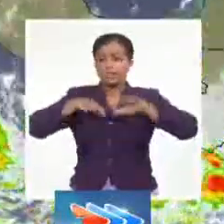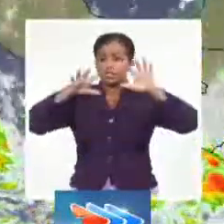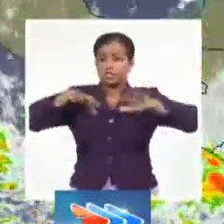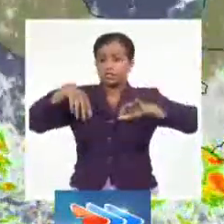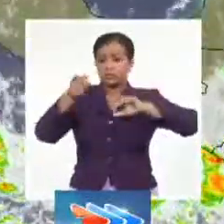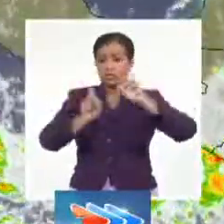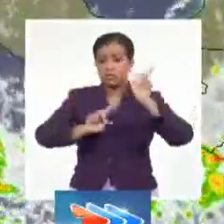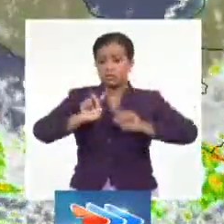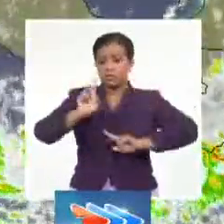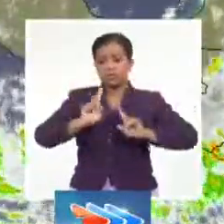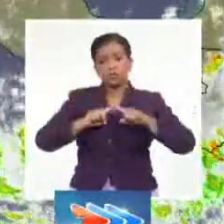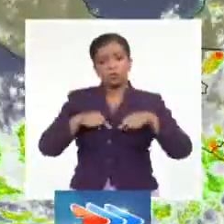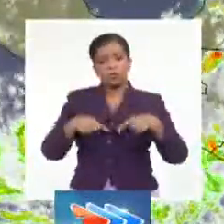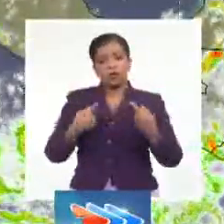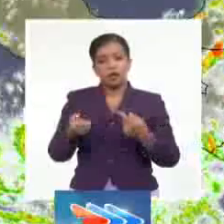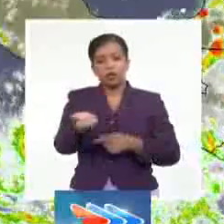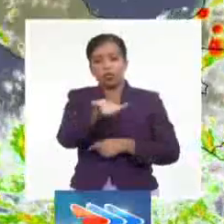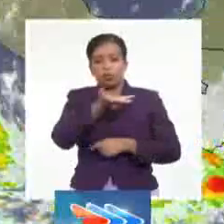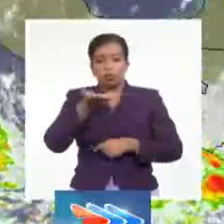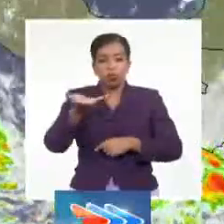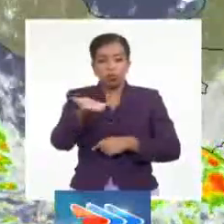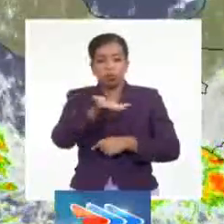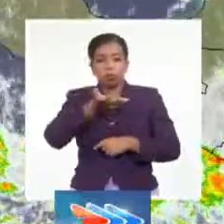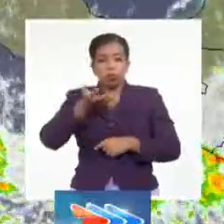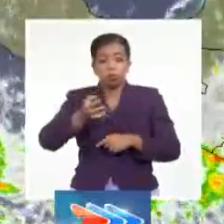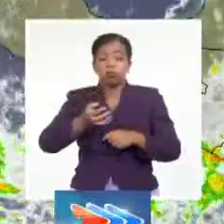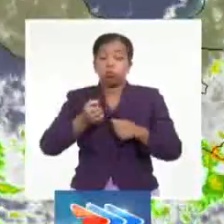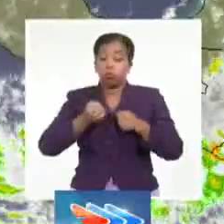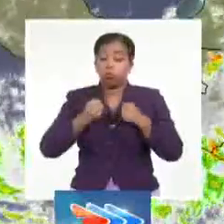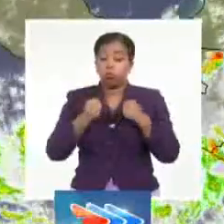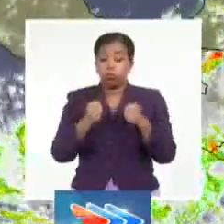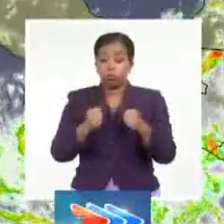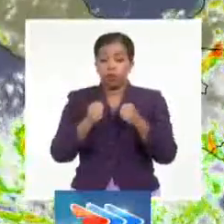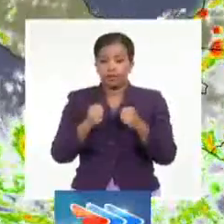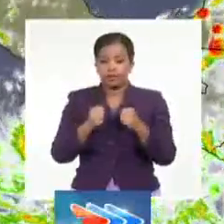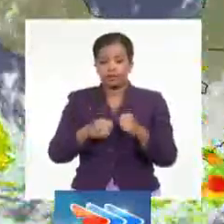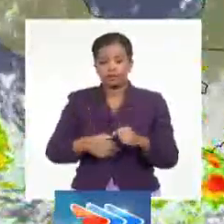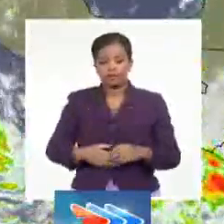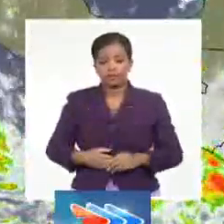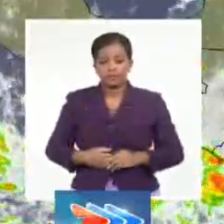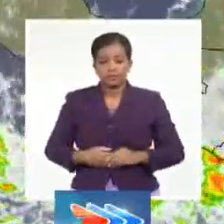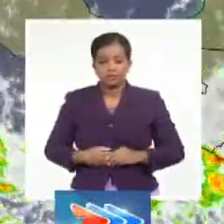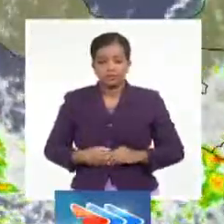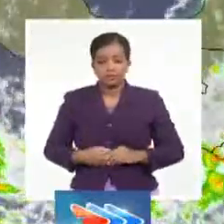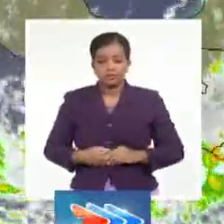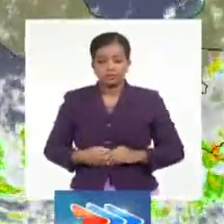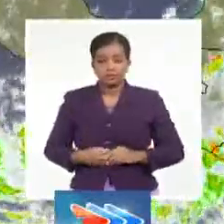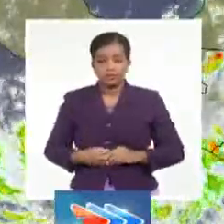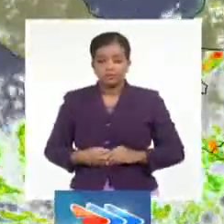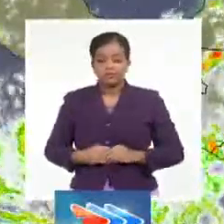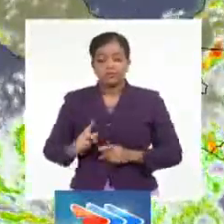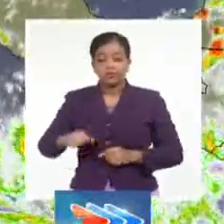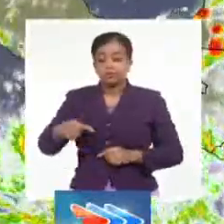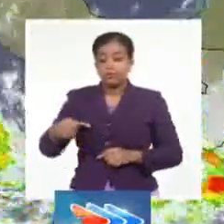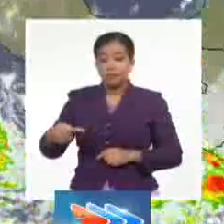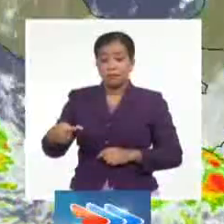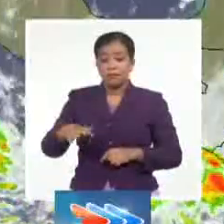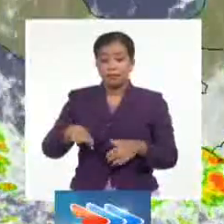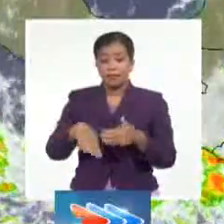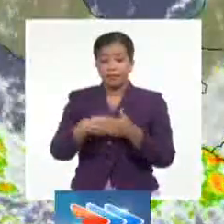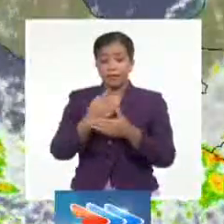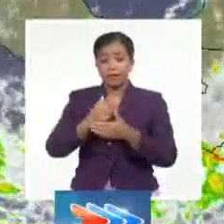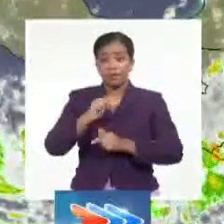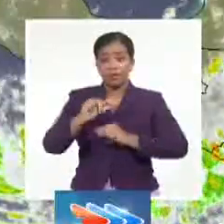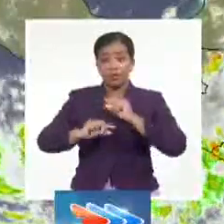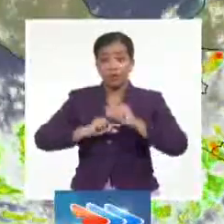eléctricas porque los vientos en las capas altas de la atmósfera no permiten una mejor organización de este sistema, sin embargo, en los próximos días, a medida que se